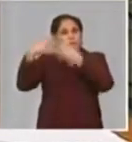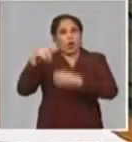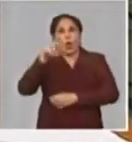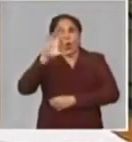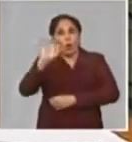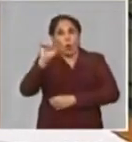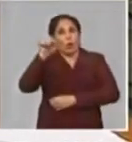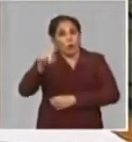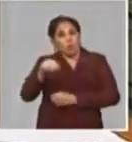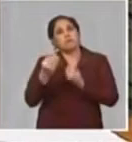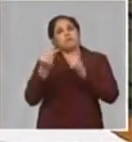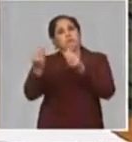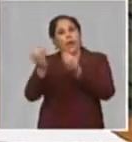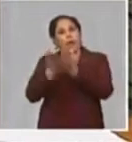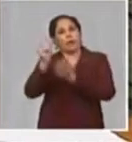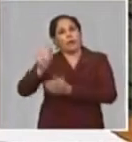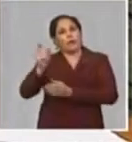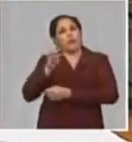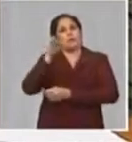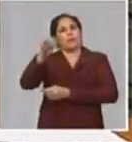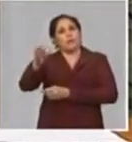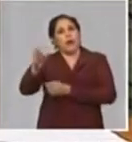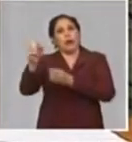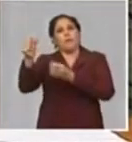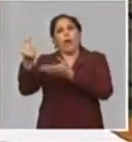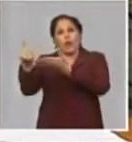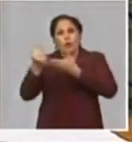vinculado de forma directa a nuestros estudiantes.